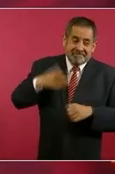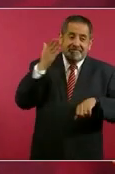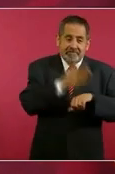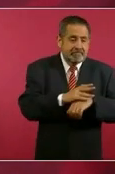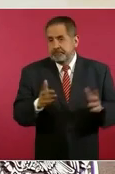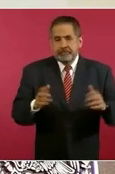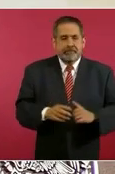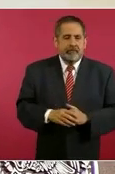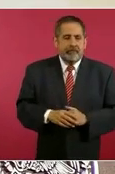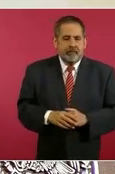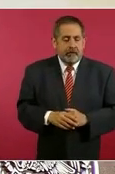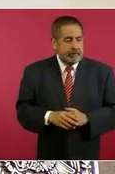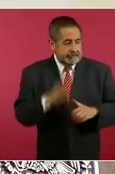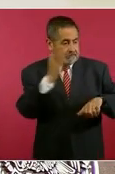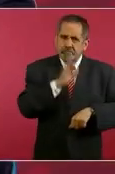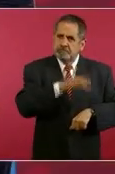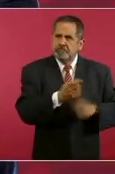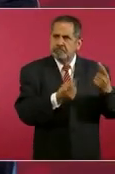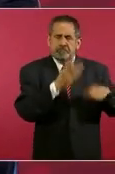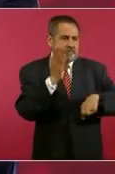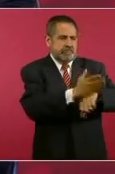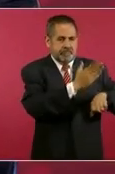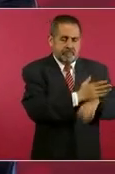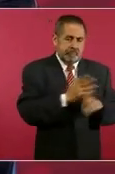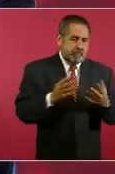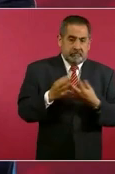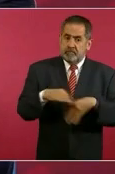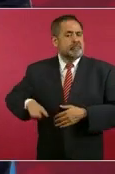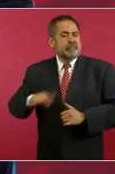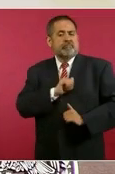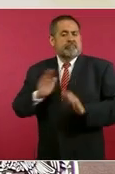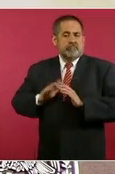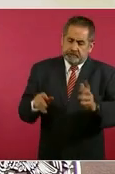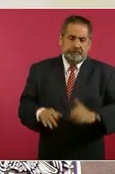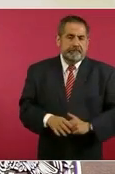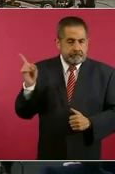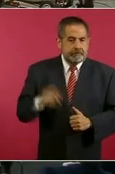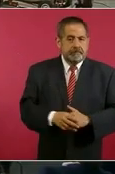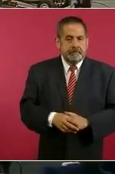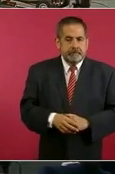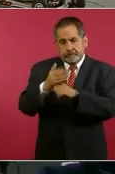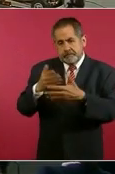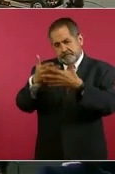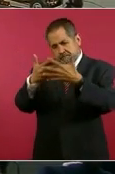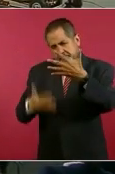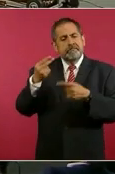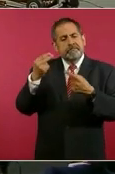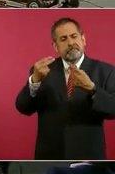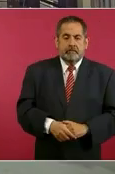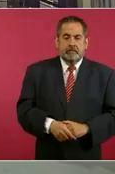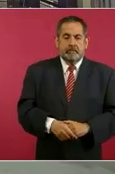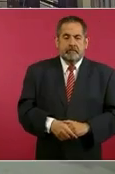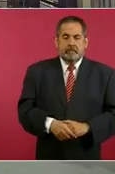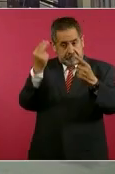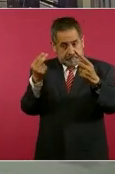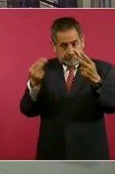Desde el principio no se afecta a una institución tan importante para el Estado mexicano como el ejército. Entonces, ahí viene una relación en el